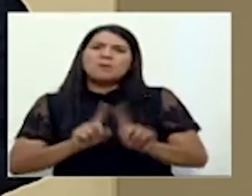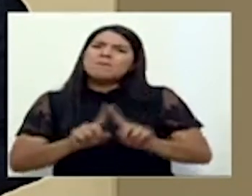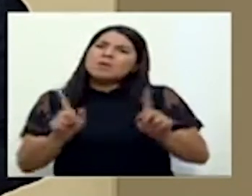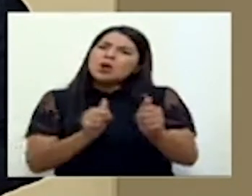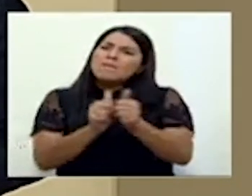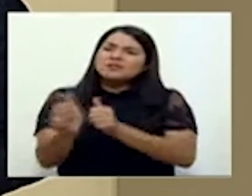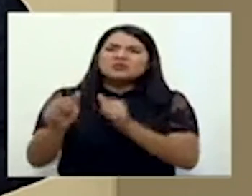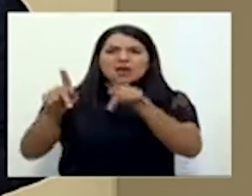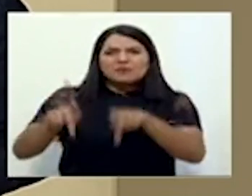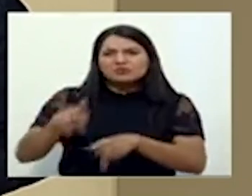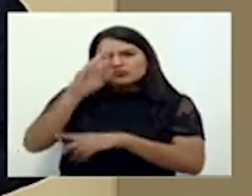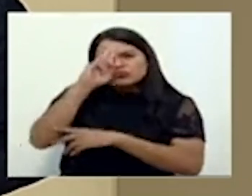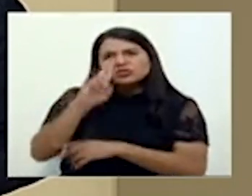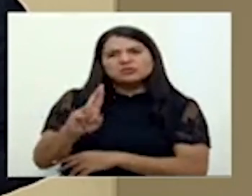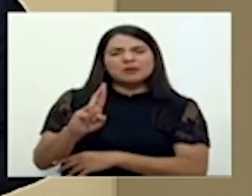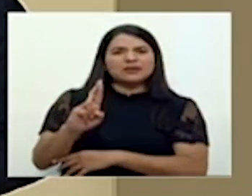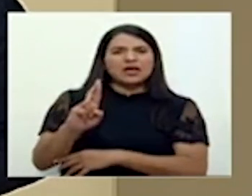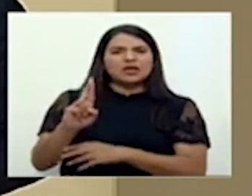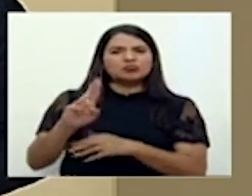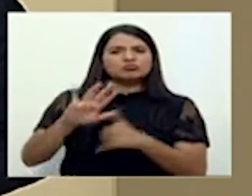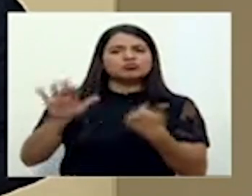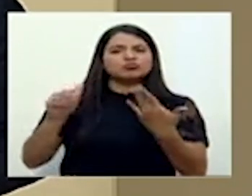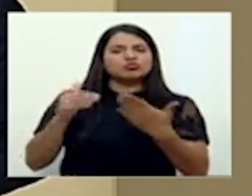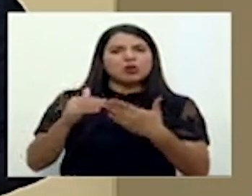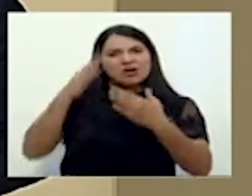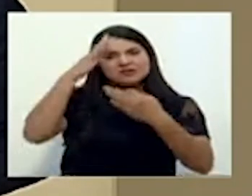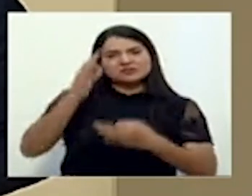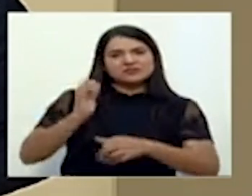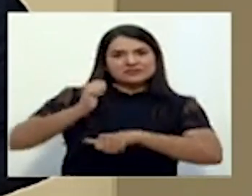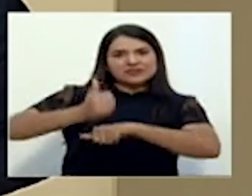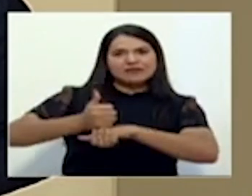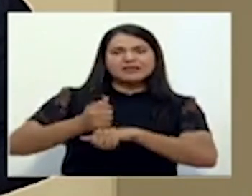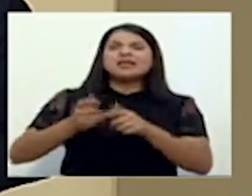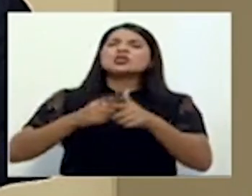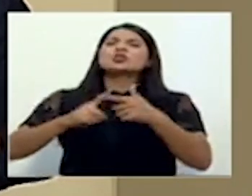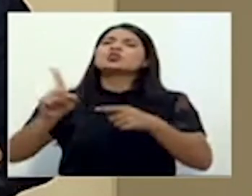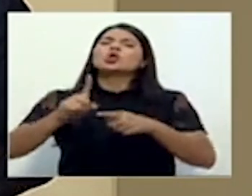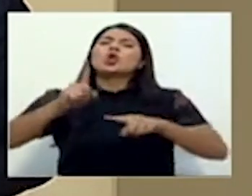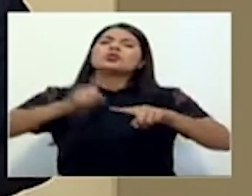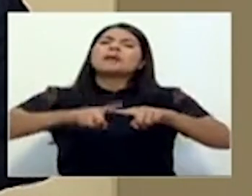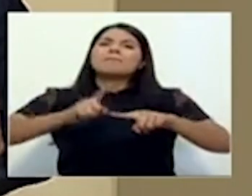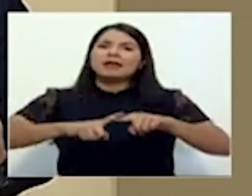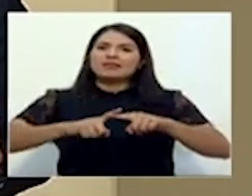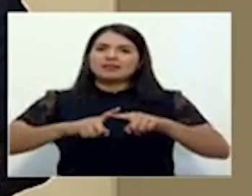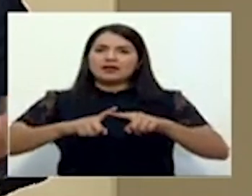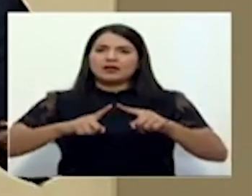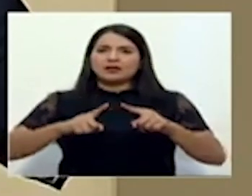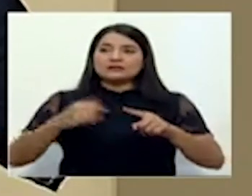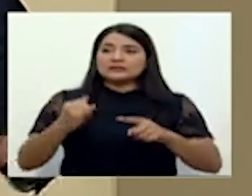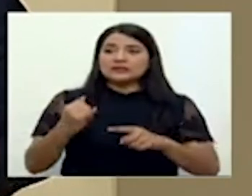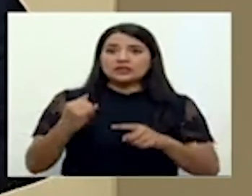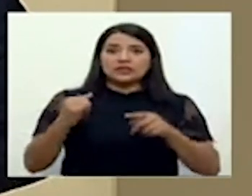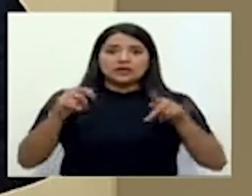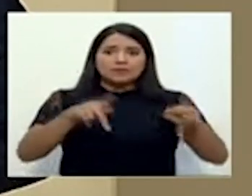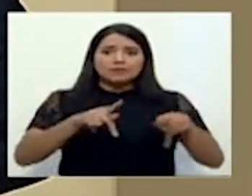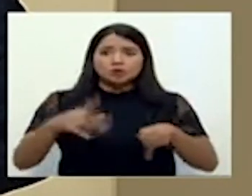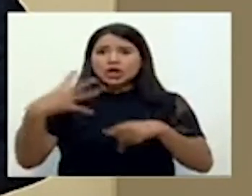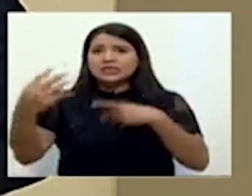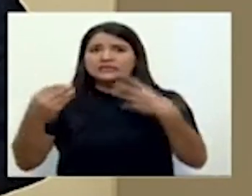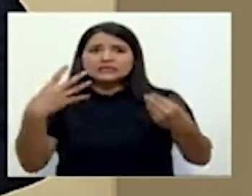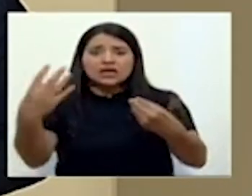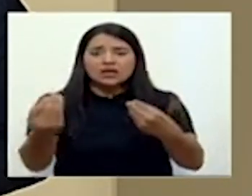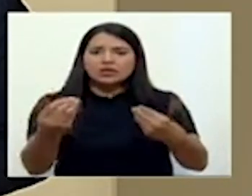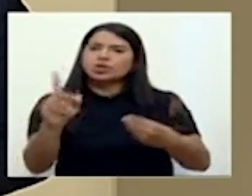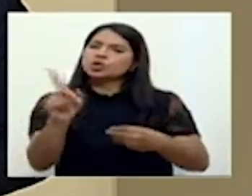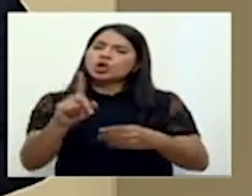la población acata. Entonces, no es un tema solamente de movilidad, sino en realidad es de que se esté moviendo el país, que es natural, tiene que darse